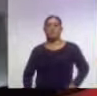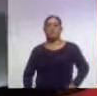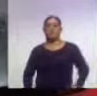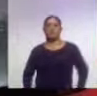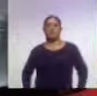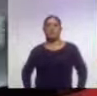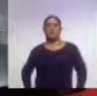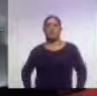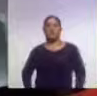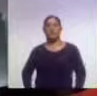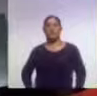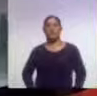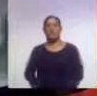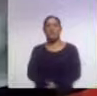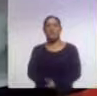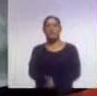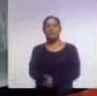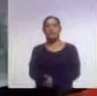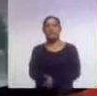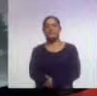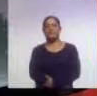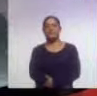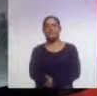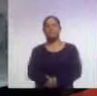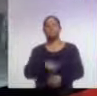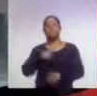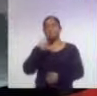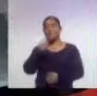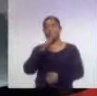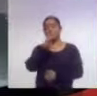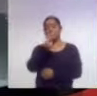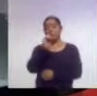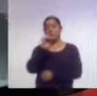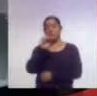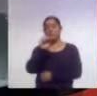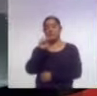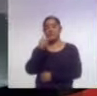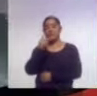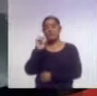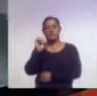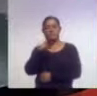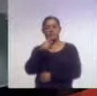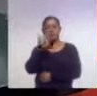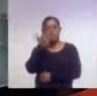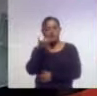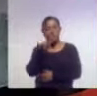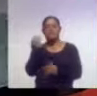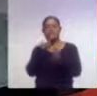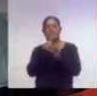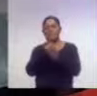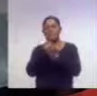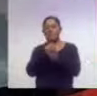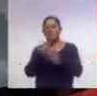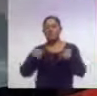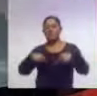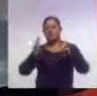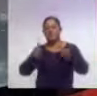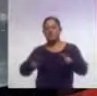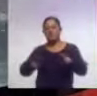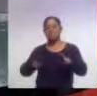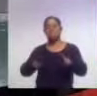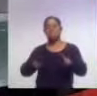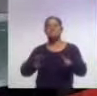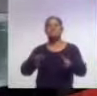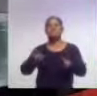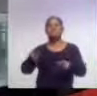Y mire, por otra parte, le comento que el COESPO ofrece capacitaciones a representantes de los consejos municipales de población